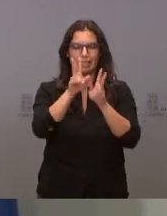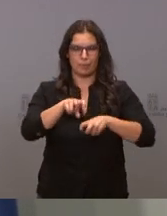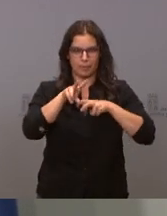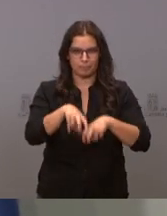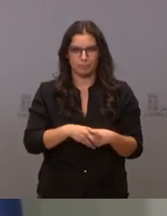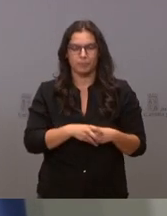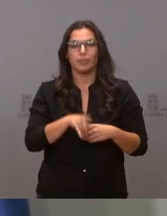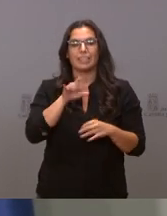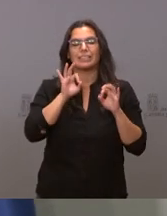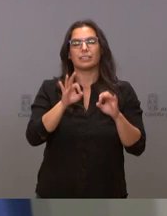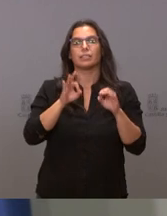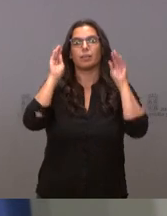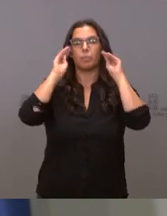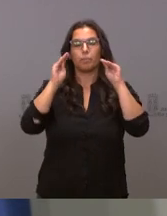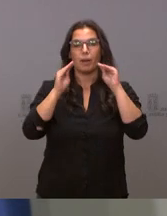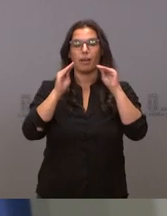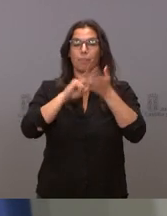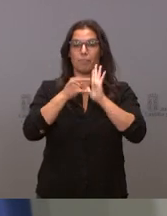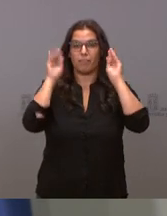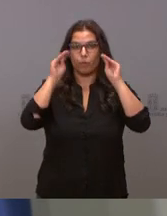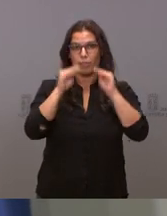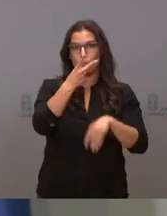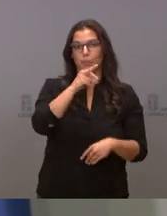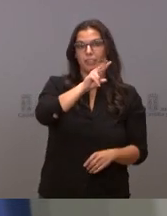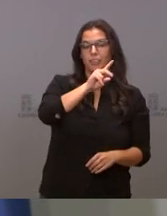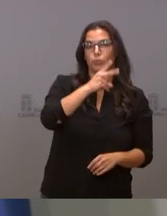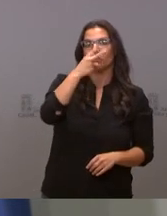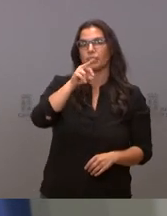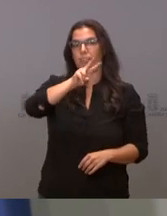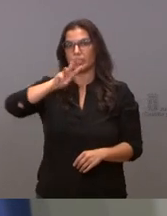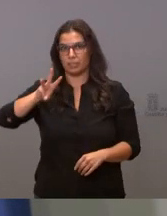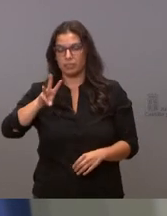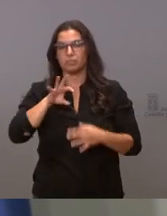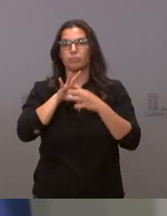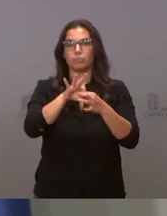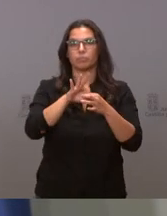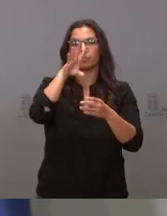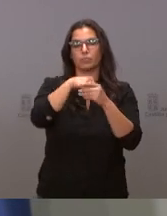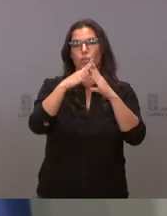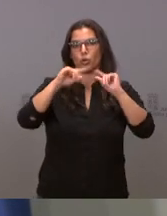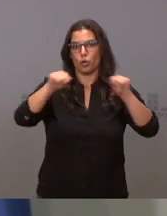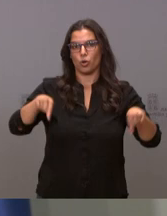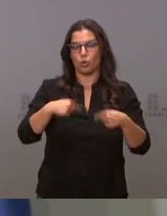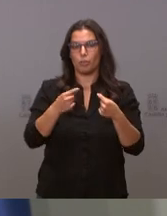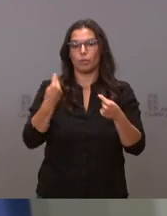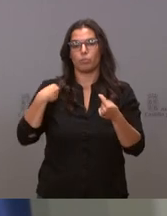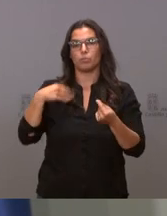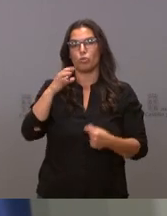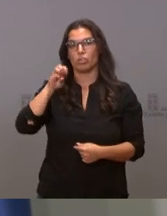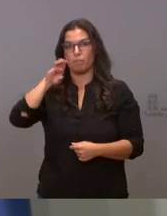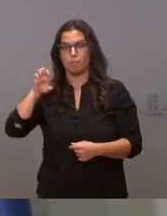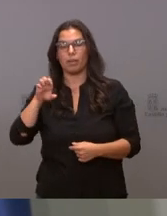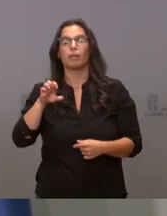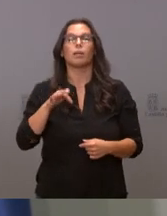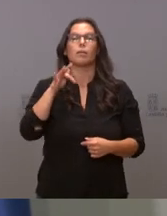del plan de formación 2021-2023, que responde al convenio suscrito entre el Servicio Público de Empleo y la